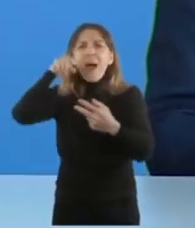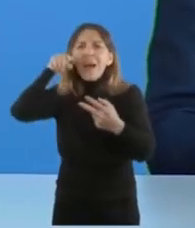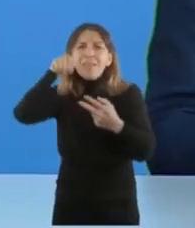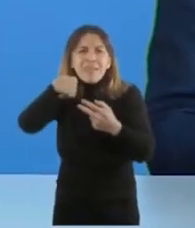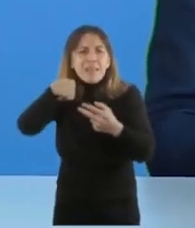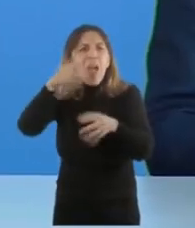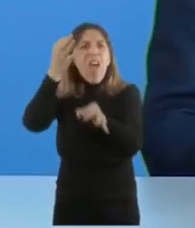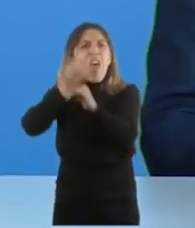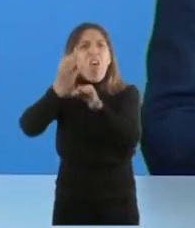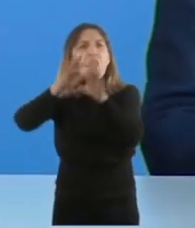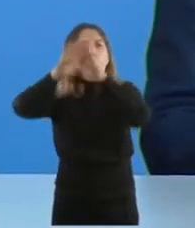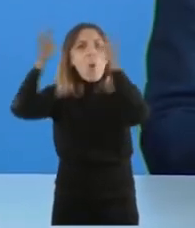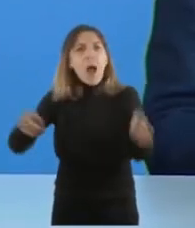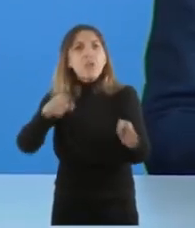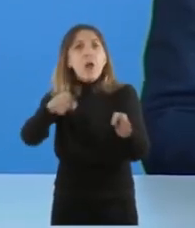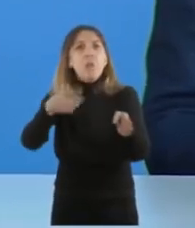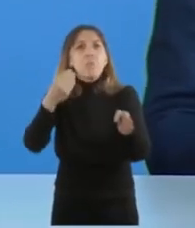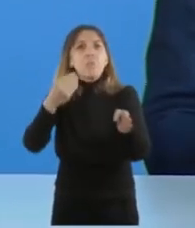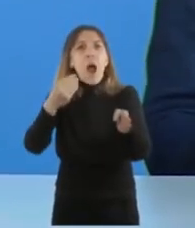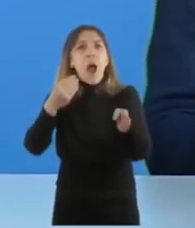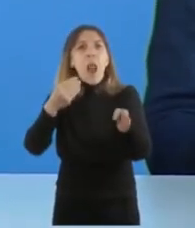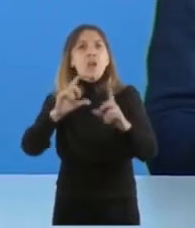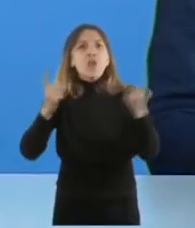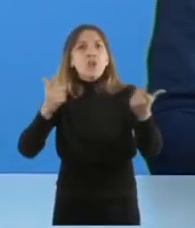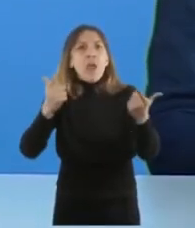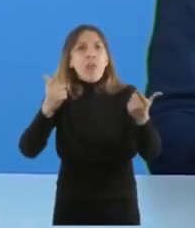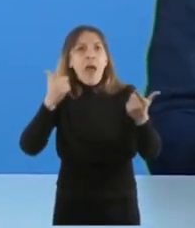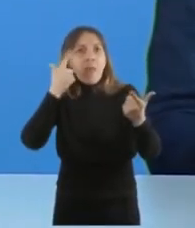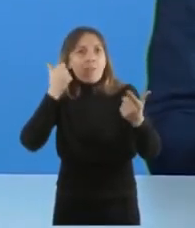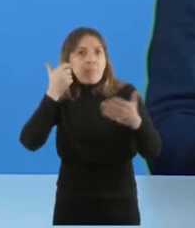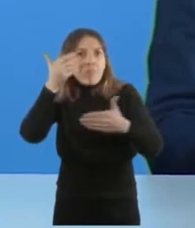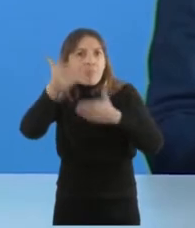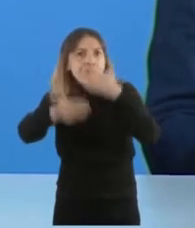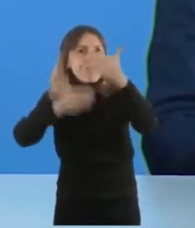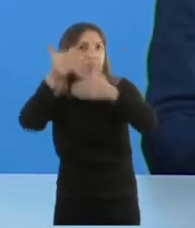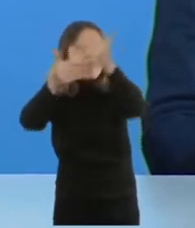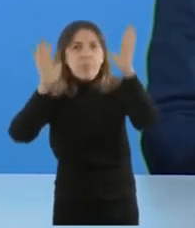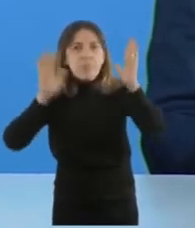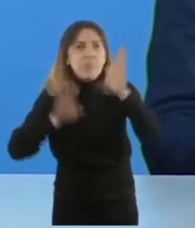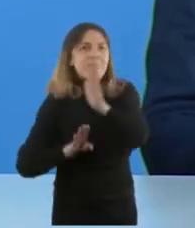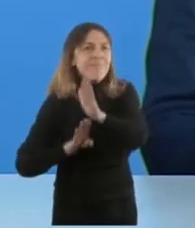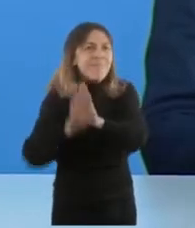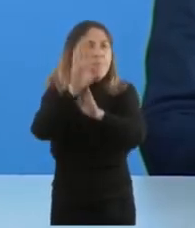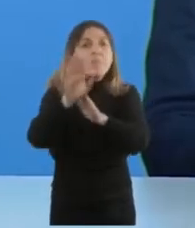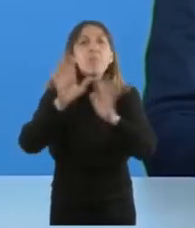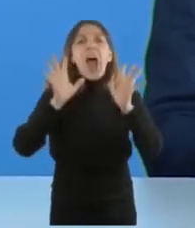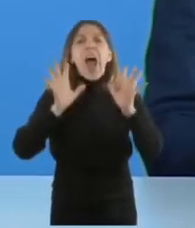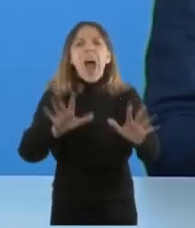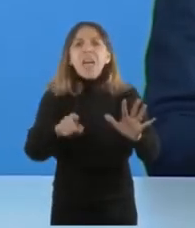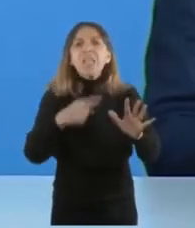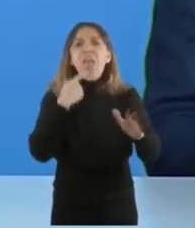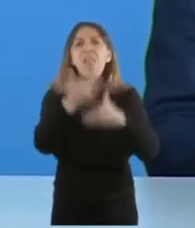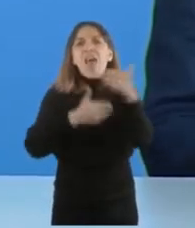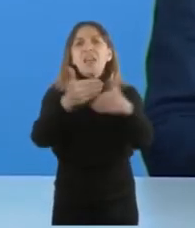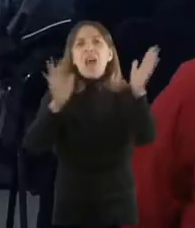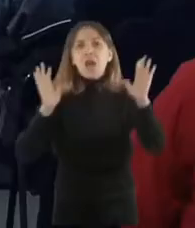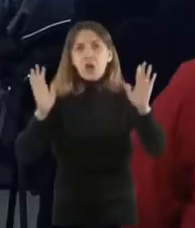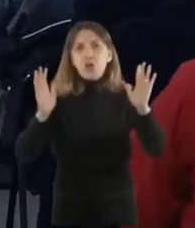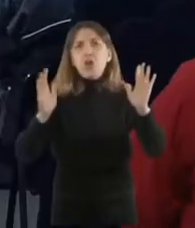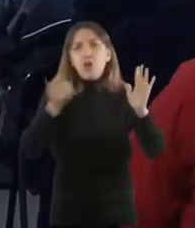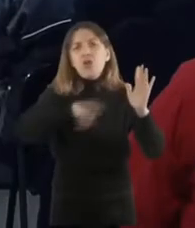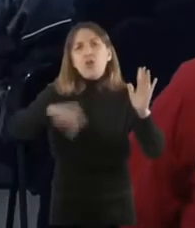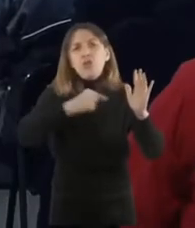de movilidad social ascendente. Ese es, en definitiva, el modelo de desarrollo que